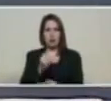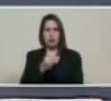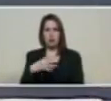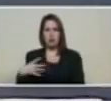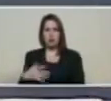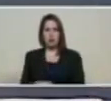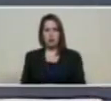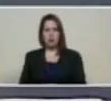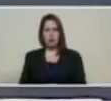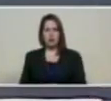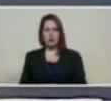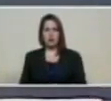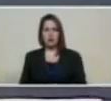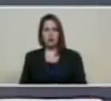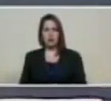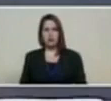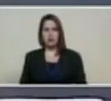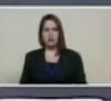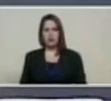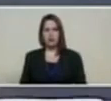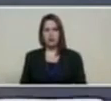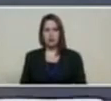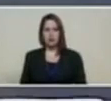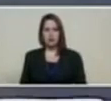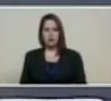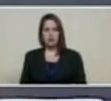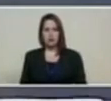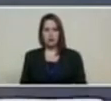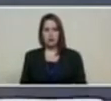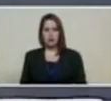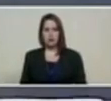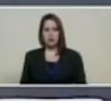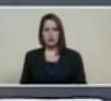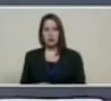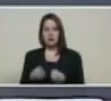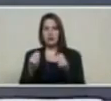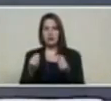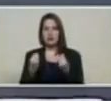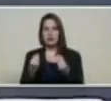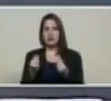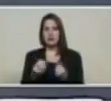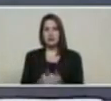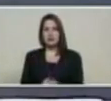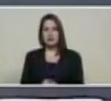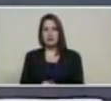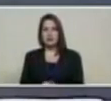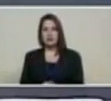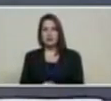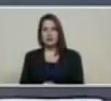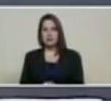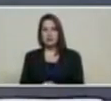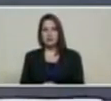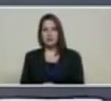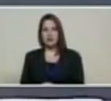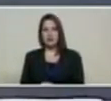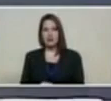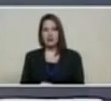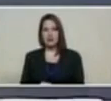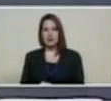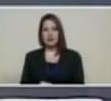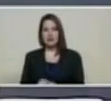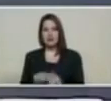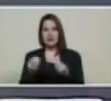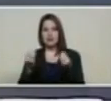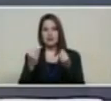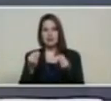también algo muy importante a la firma de el oficio para remitir a la Asamblea Nacional